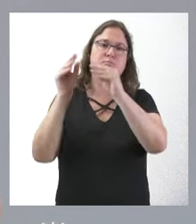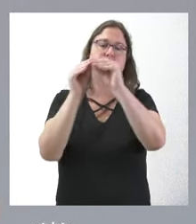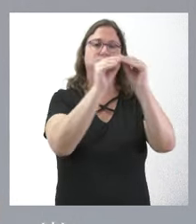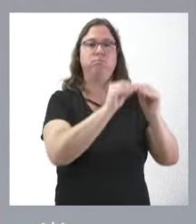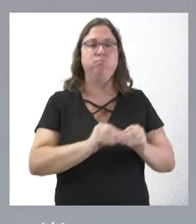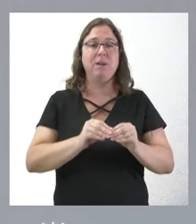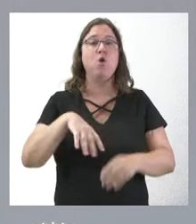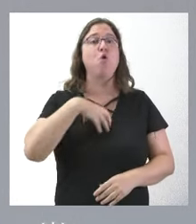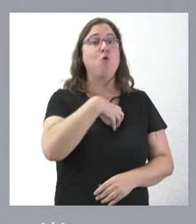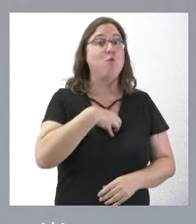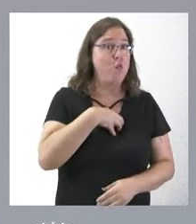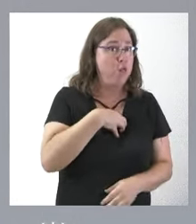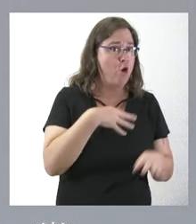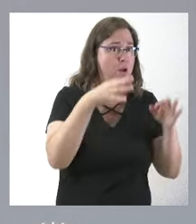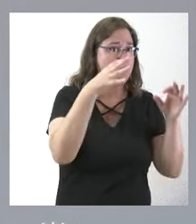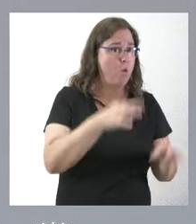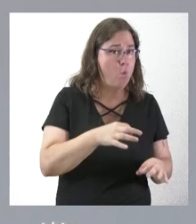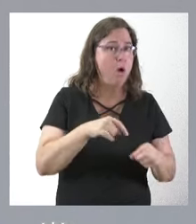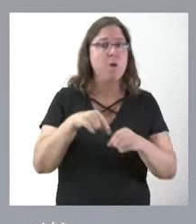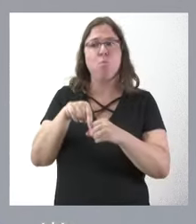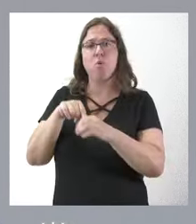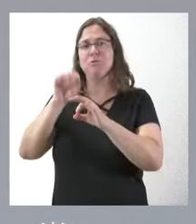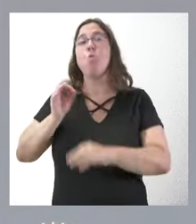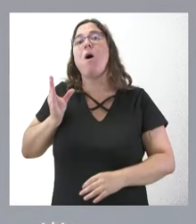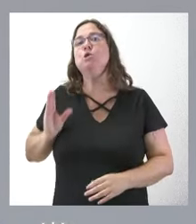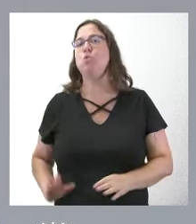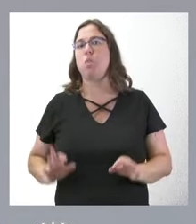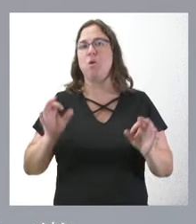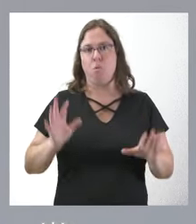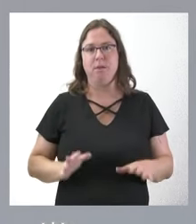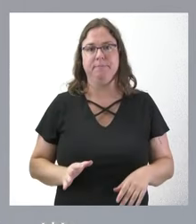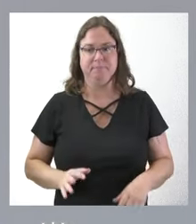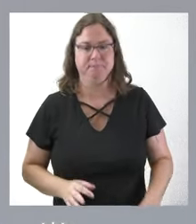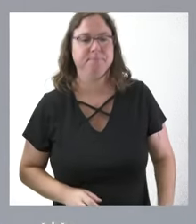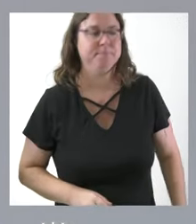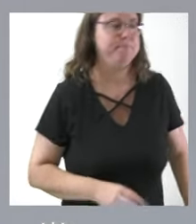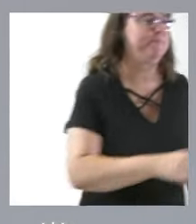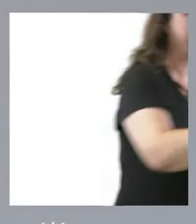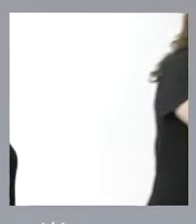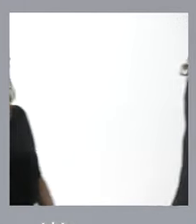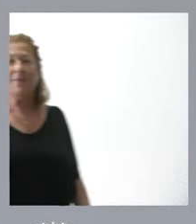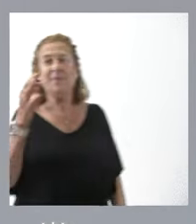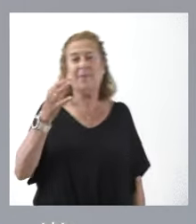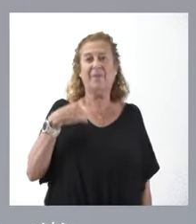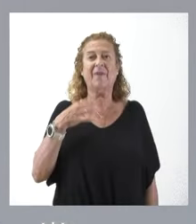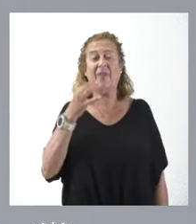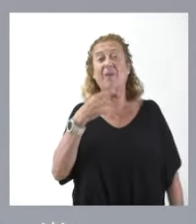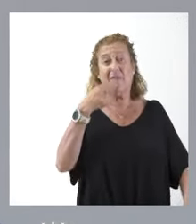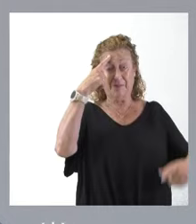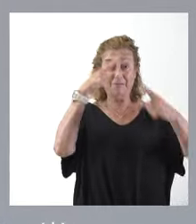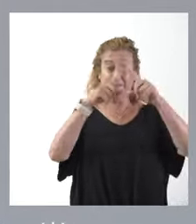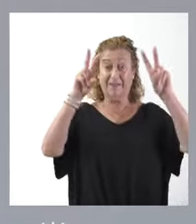idénticas funciones igual sueldo. Tengo que señalarles a este respecto que del total